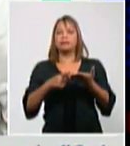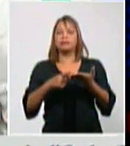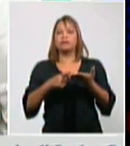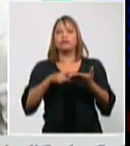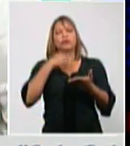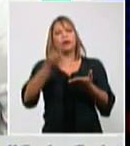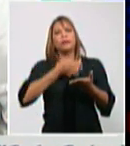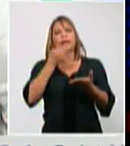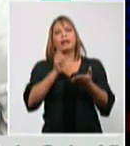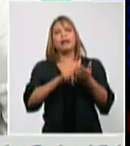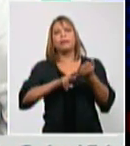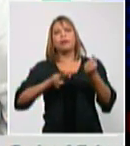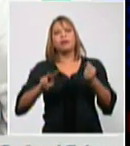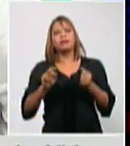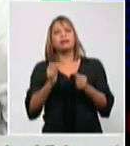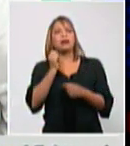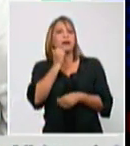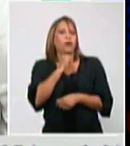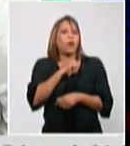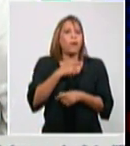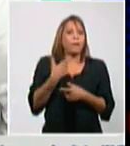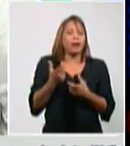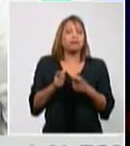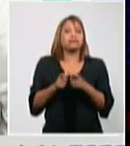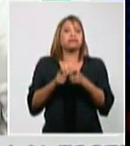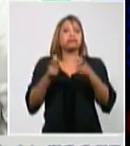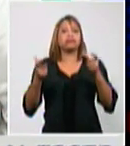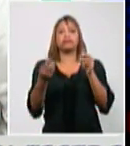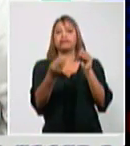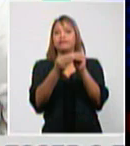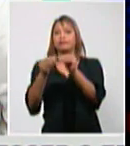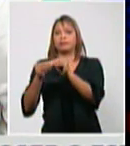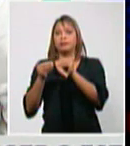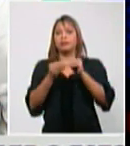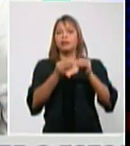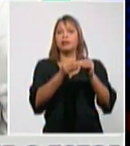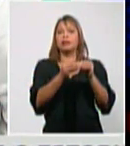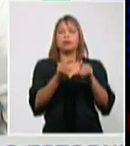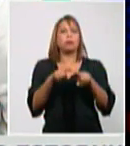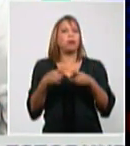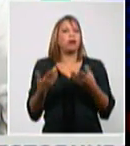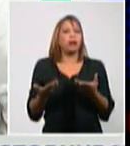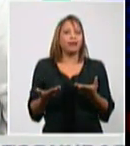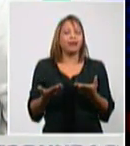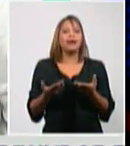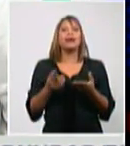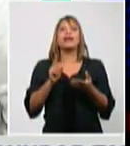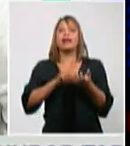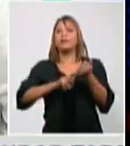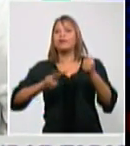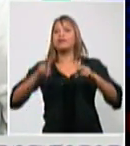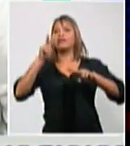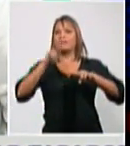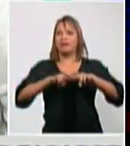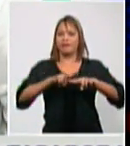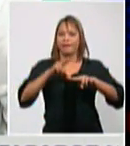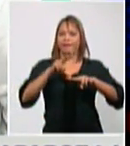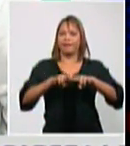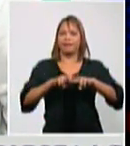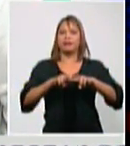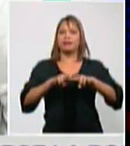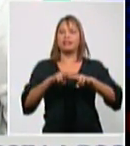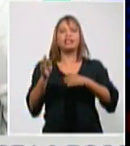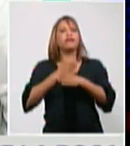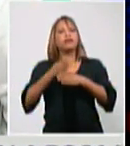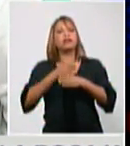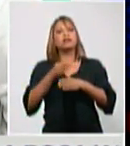provincias con con mayor transmisión pues está La Habana hay un grupo de municipios